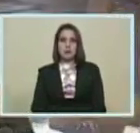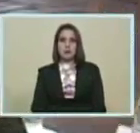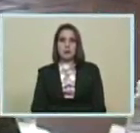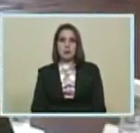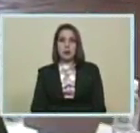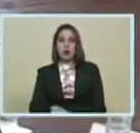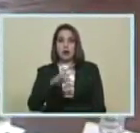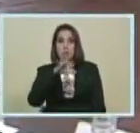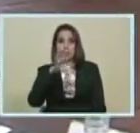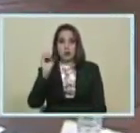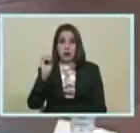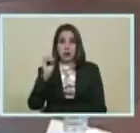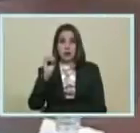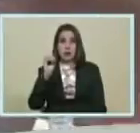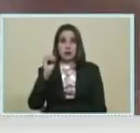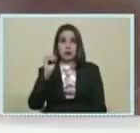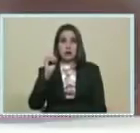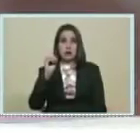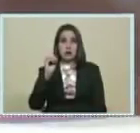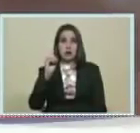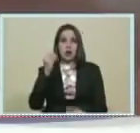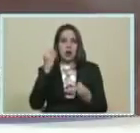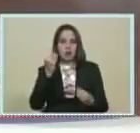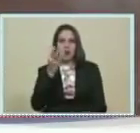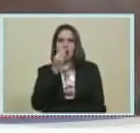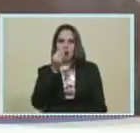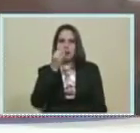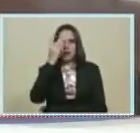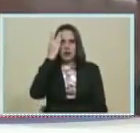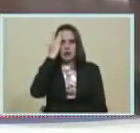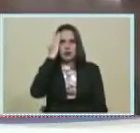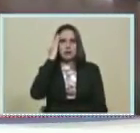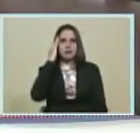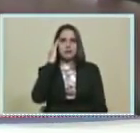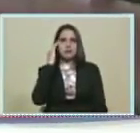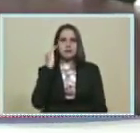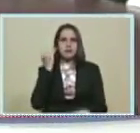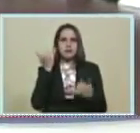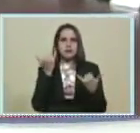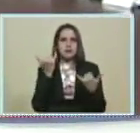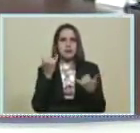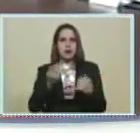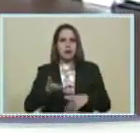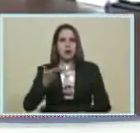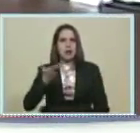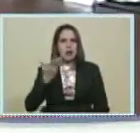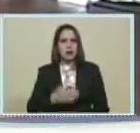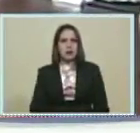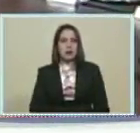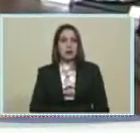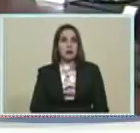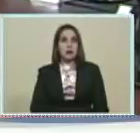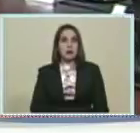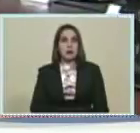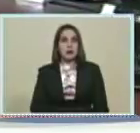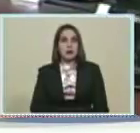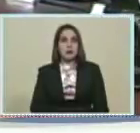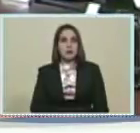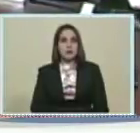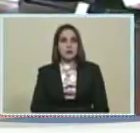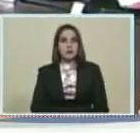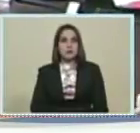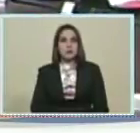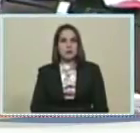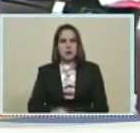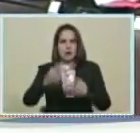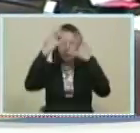Productos Allí están Los productos Alimenticios Fundamentales Están Los productos Que llaman